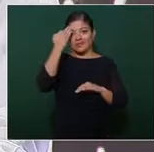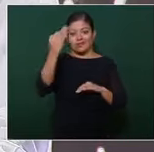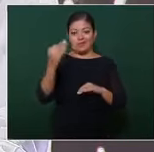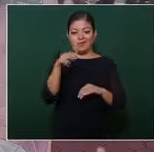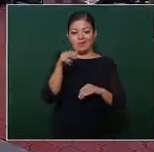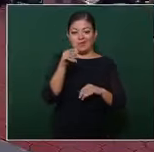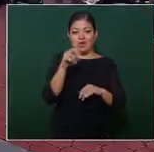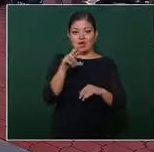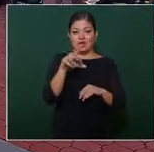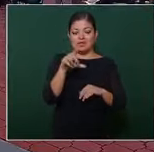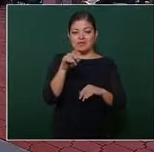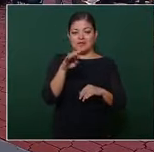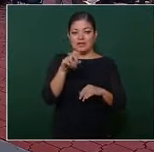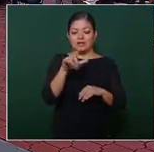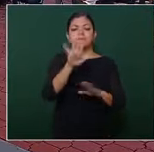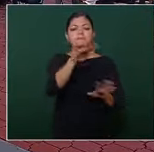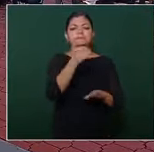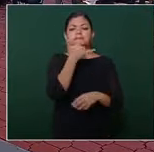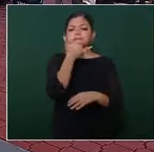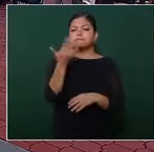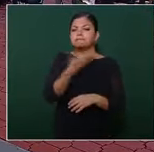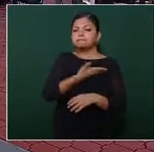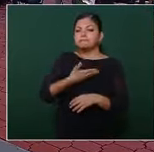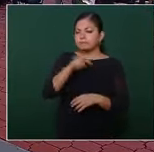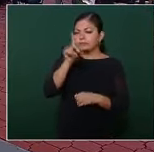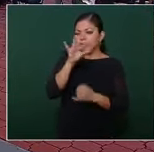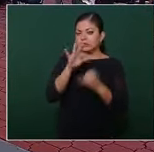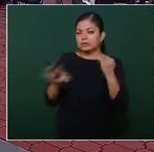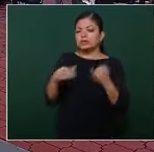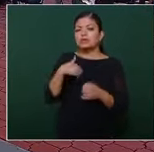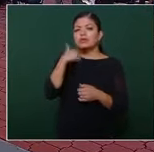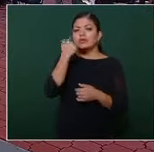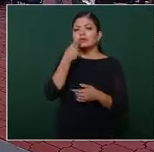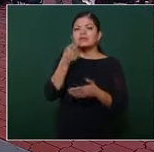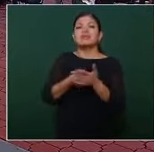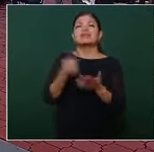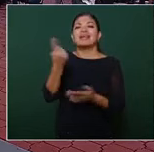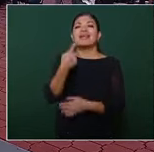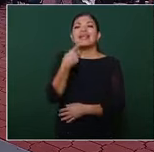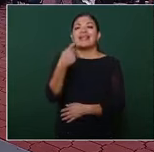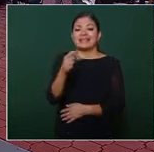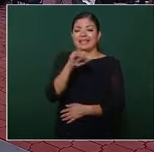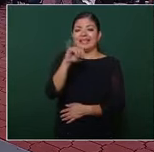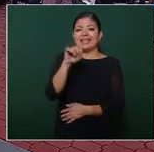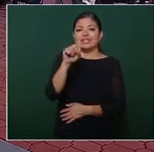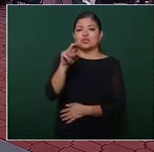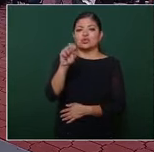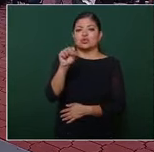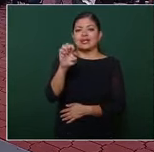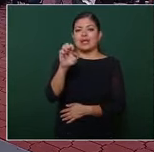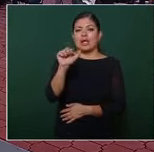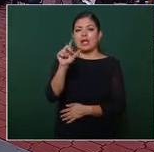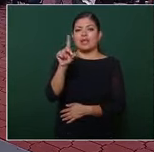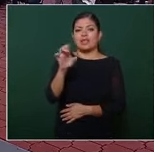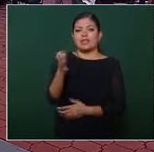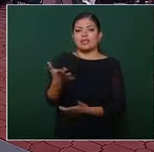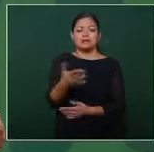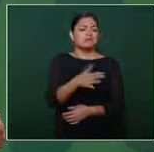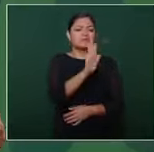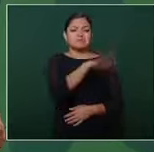presidente para cerrar este tema solamente de nuevo insistir que le ha dicho jesús seade sobre este tema particularmente las consultas